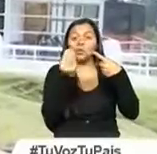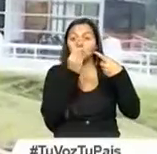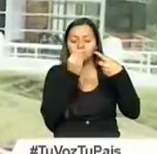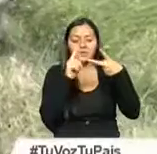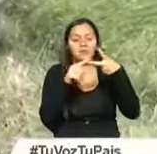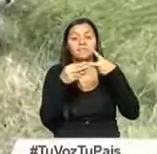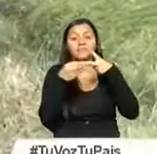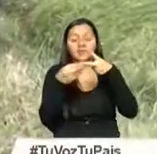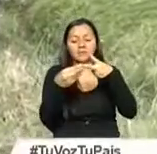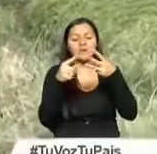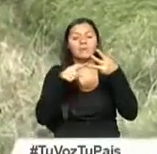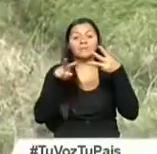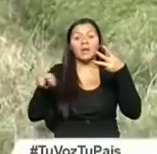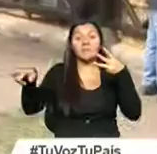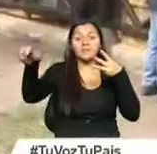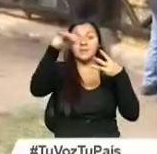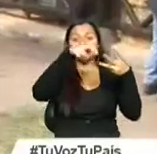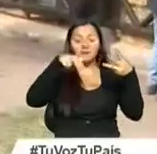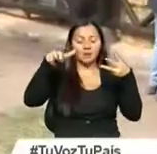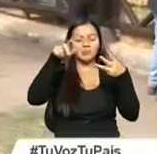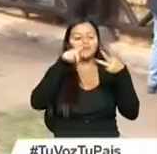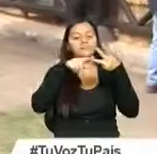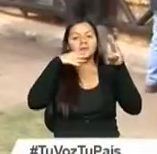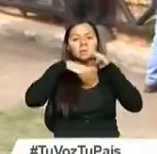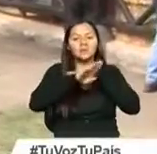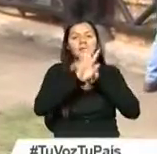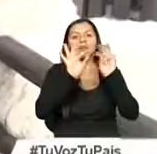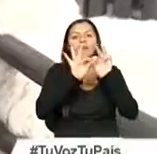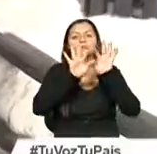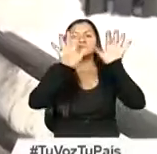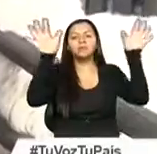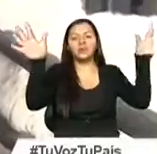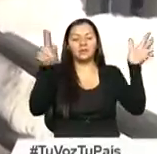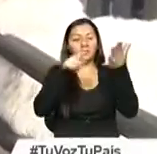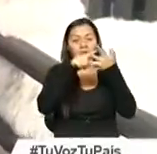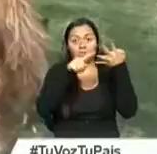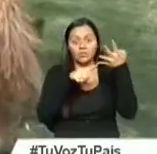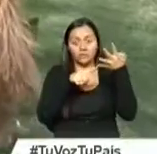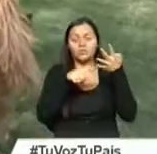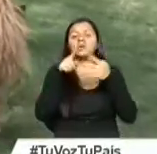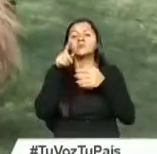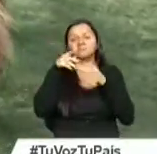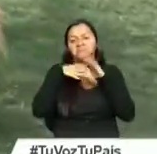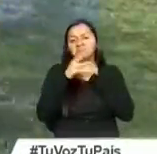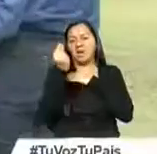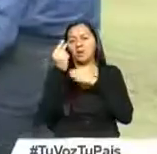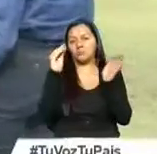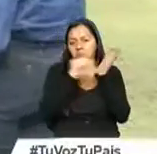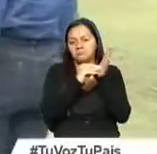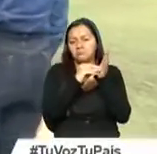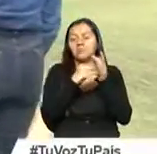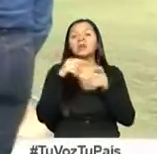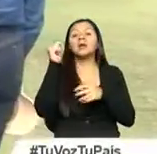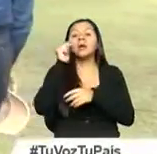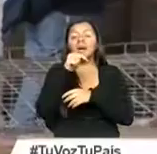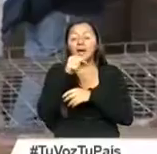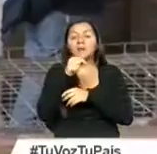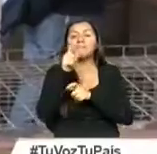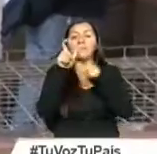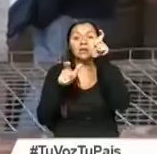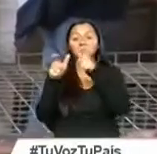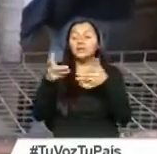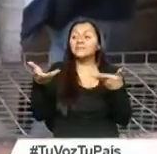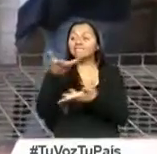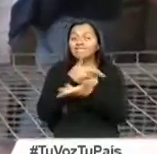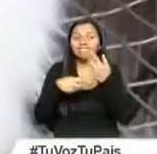guía, caminata por el bosque del Boliche y entrada a la granja, un lugar único donde las personas tienen la oportunidad de interactuar con